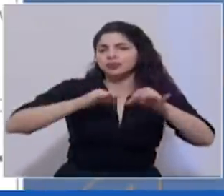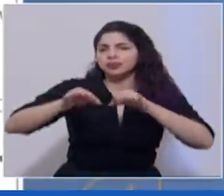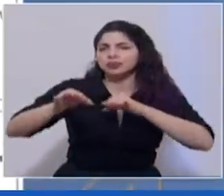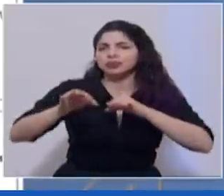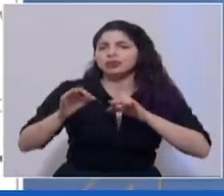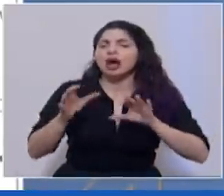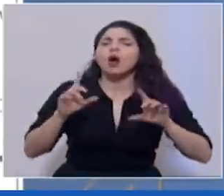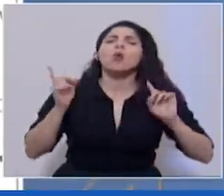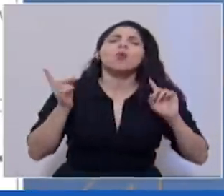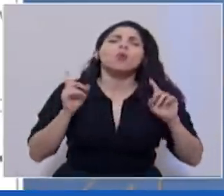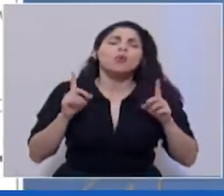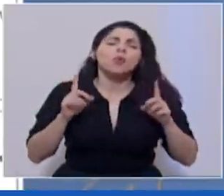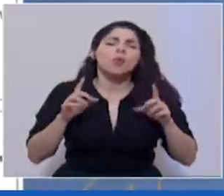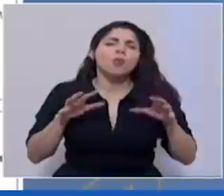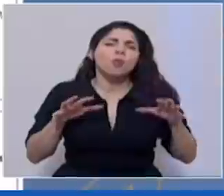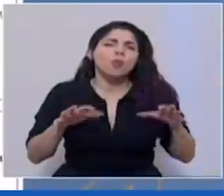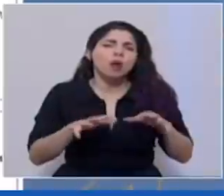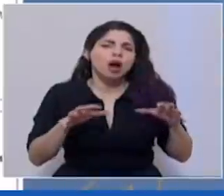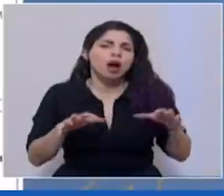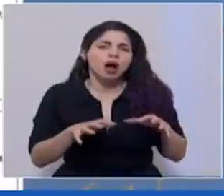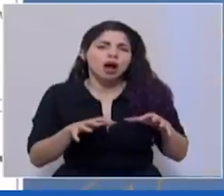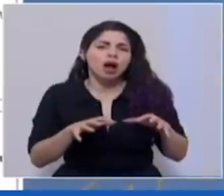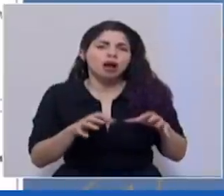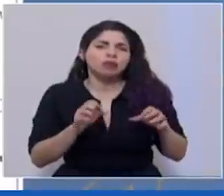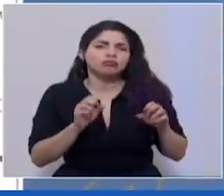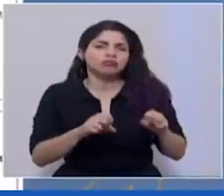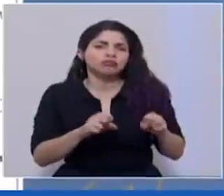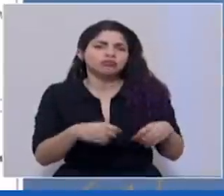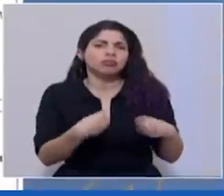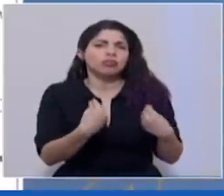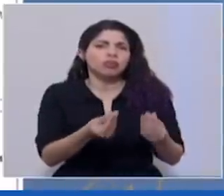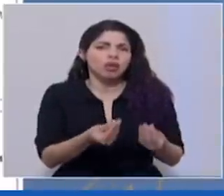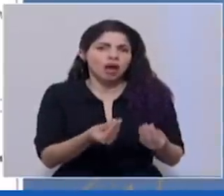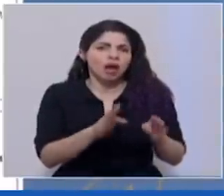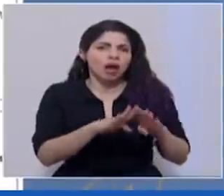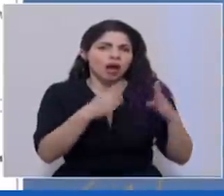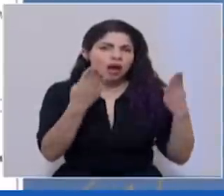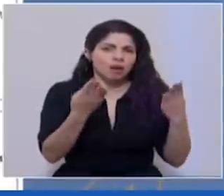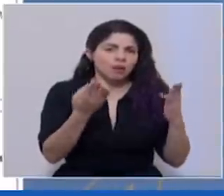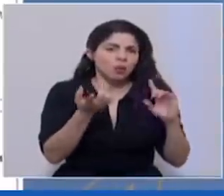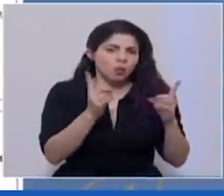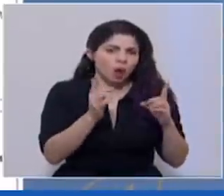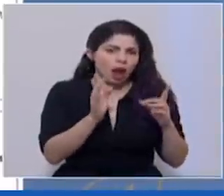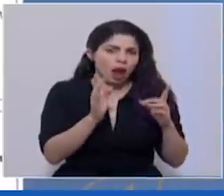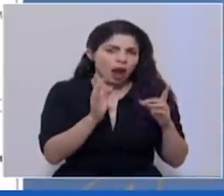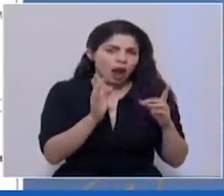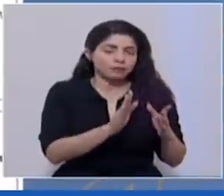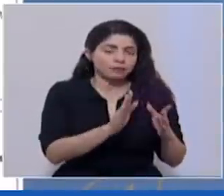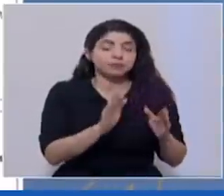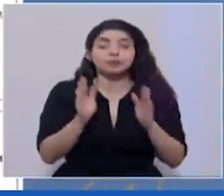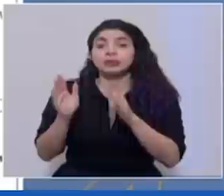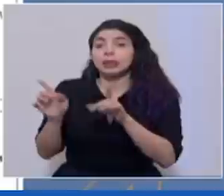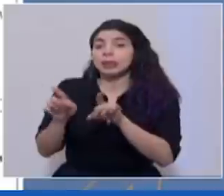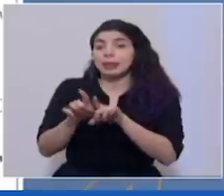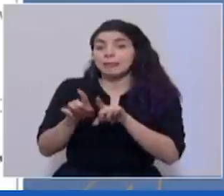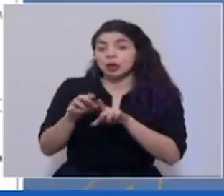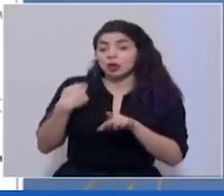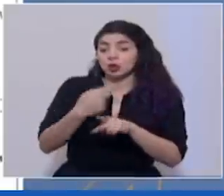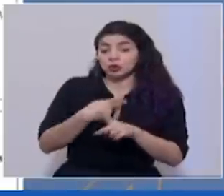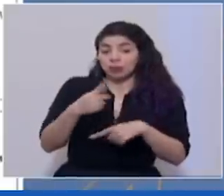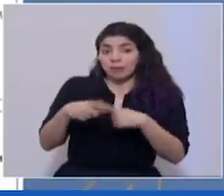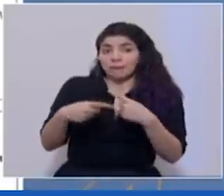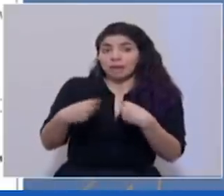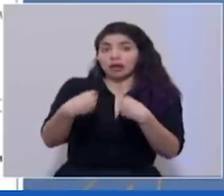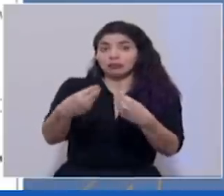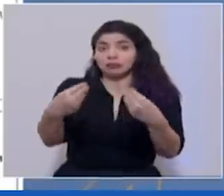actividades que estarán generando esta apertura. Y además, estaremos entregando